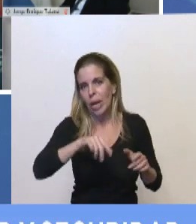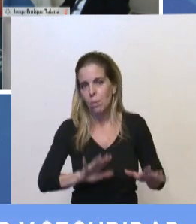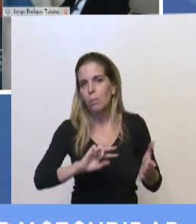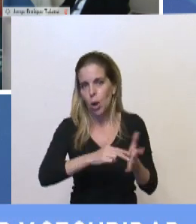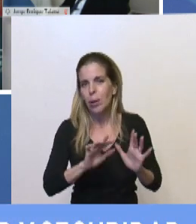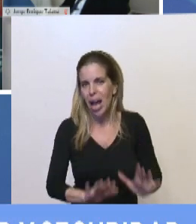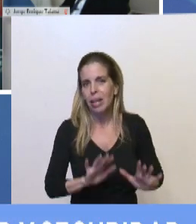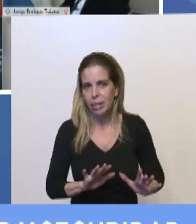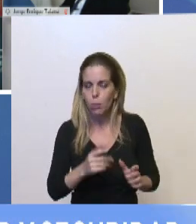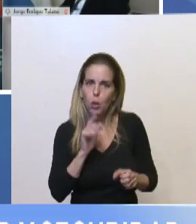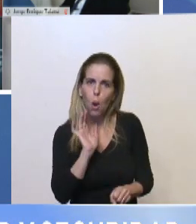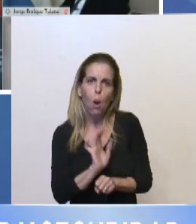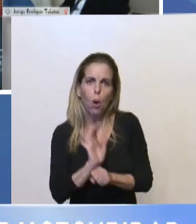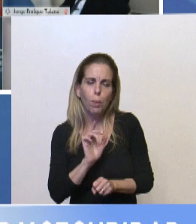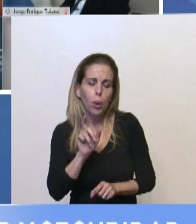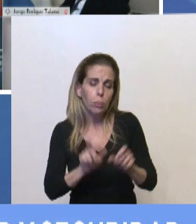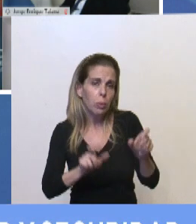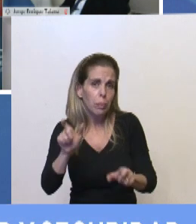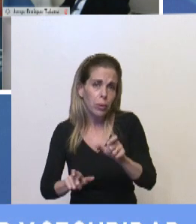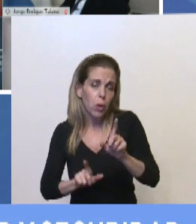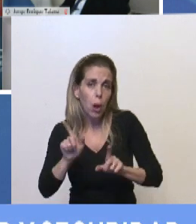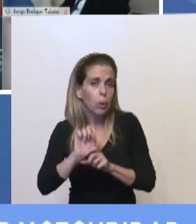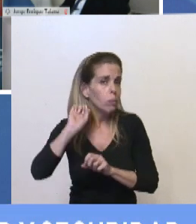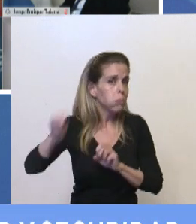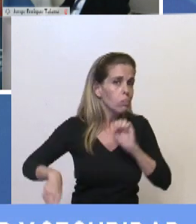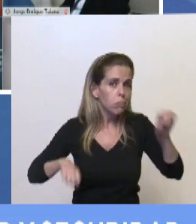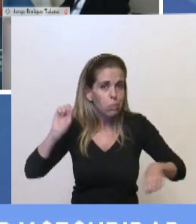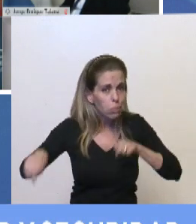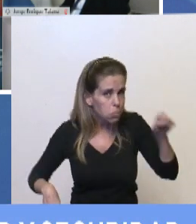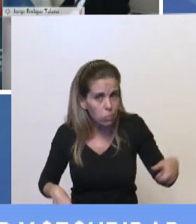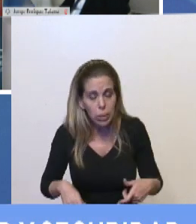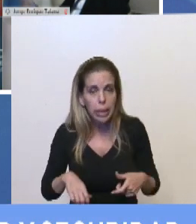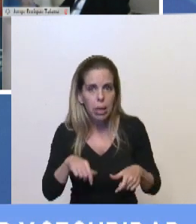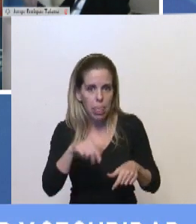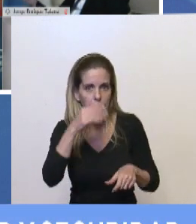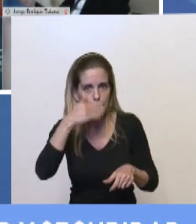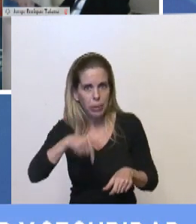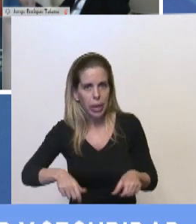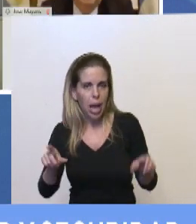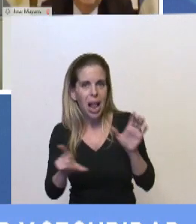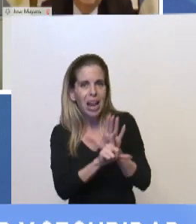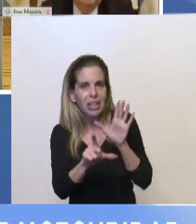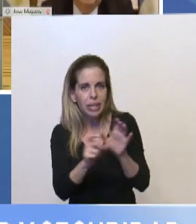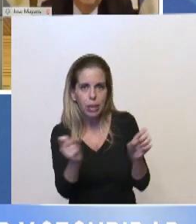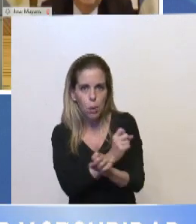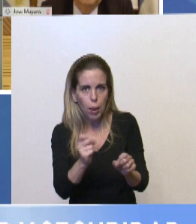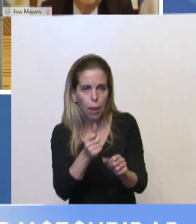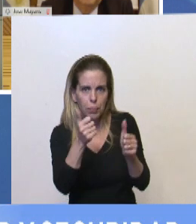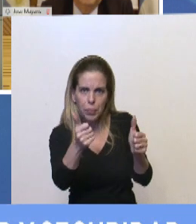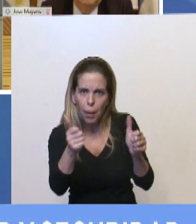escuchamos al otro, como en este Senado de la Nación no pasó en estos días, sacamos leyes que están buenas,